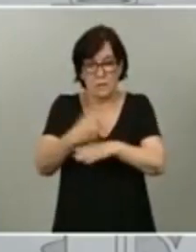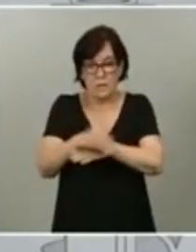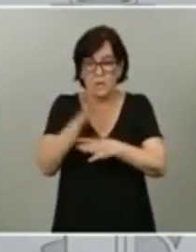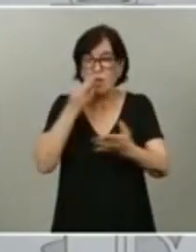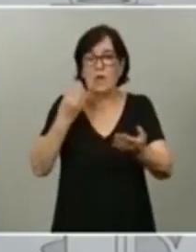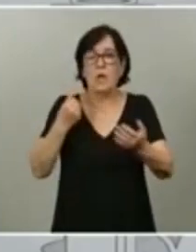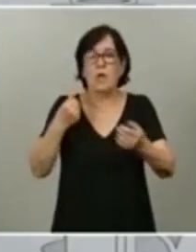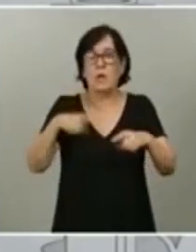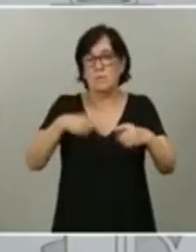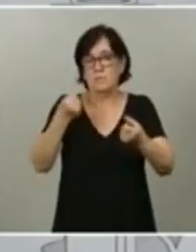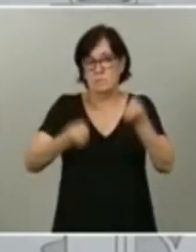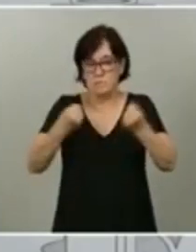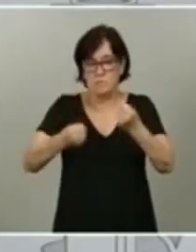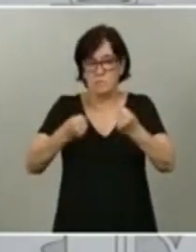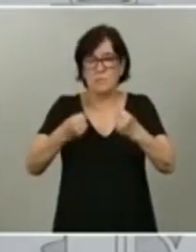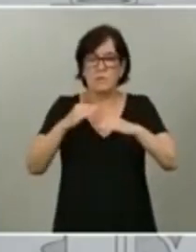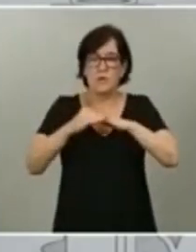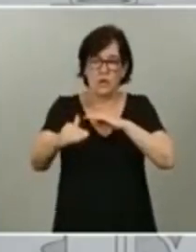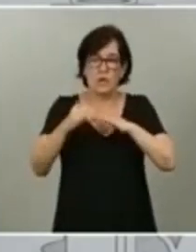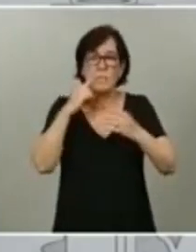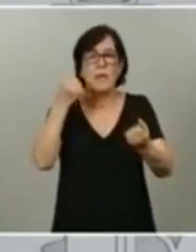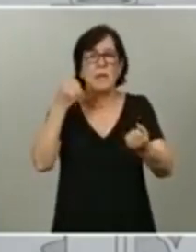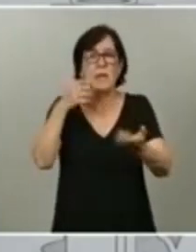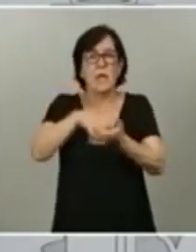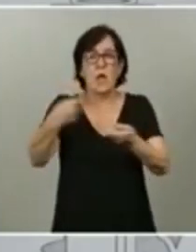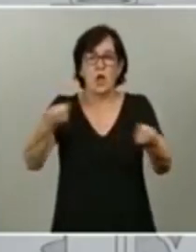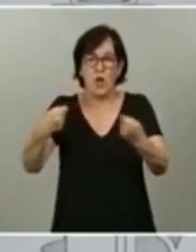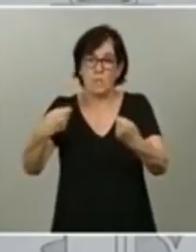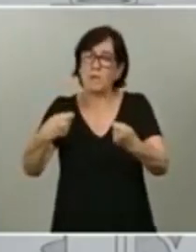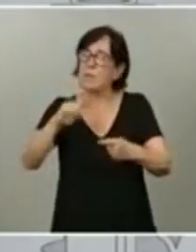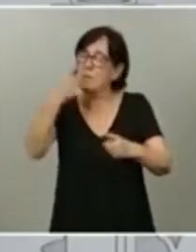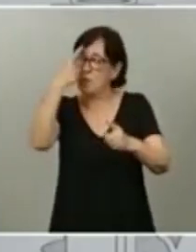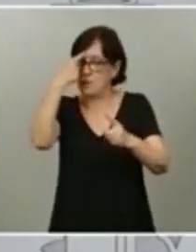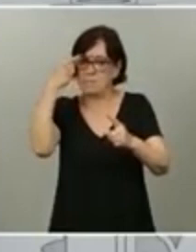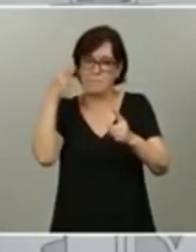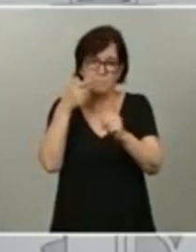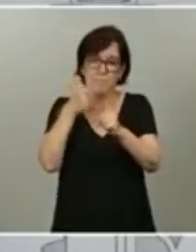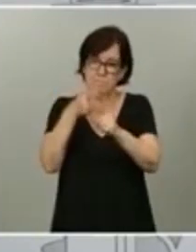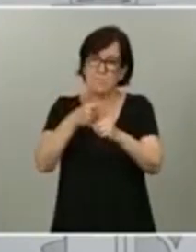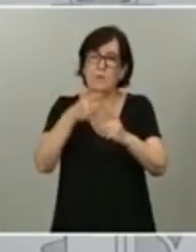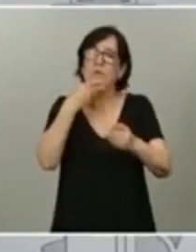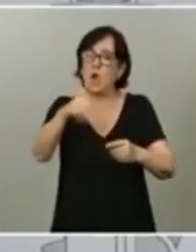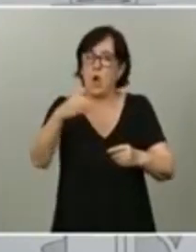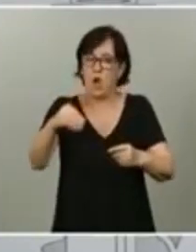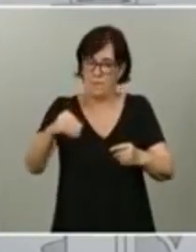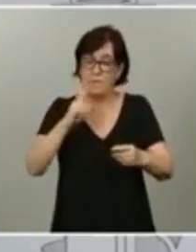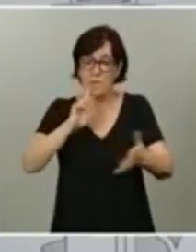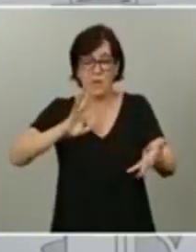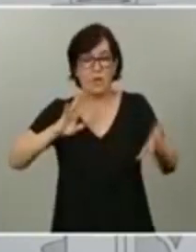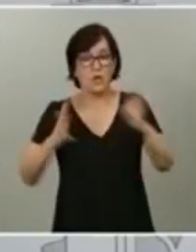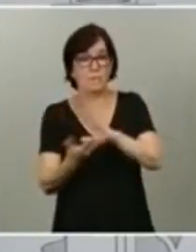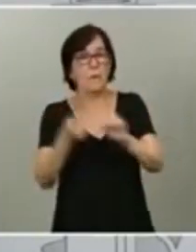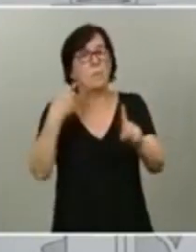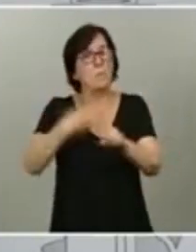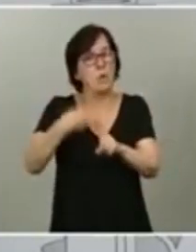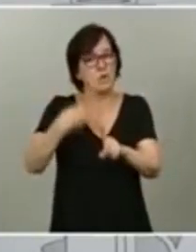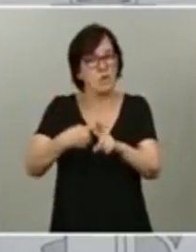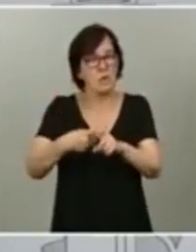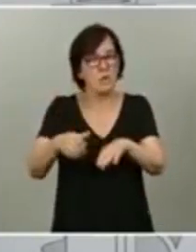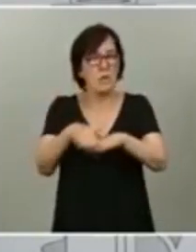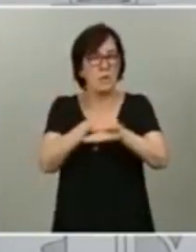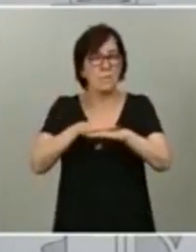comercio y, sobre todo y ante todo, de nuestros jóvenes. Una transformación positiva en base a criterios de